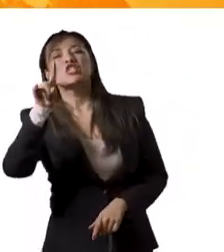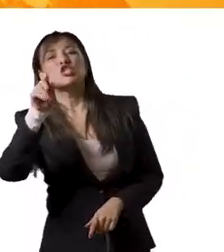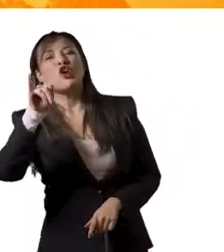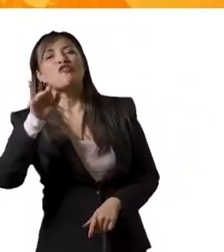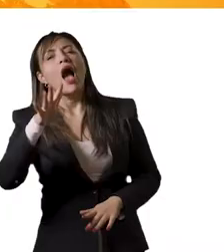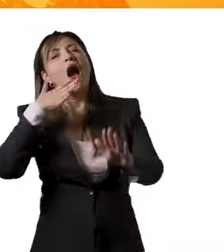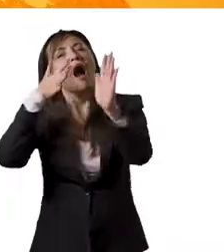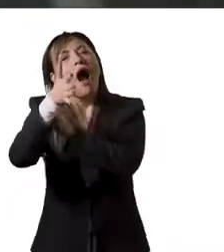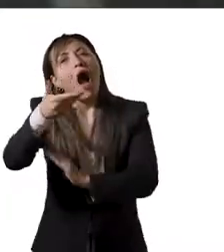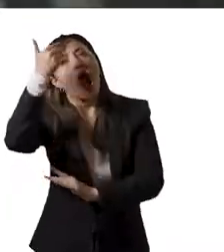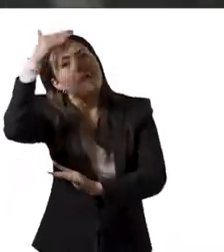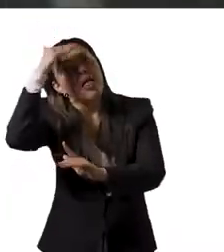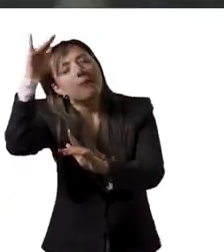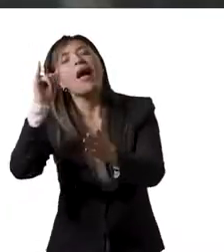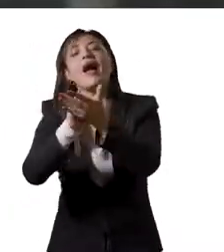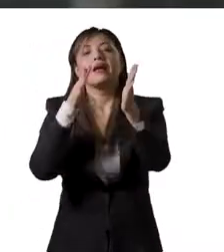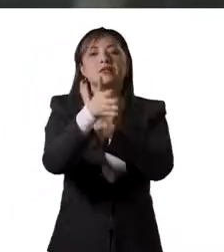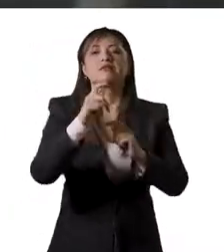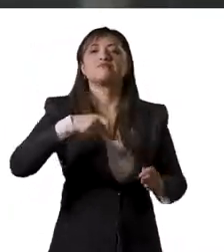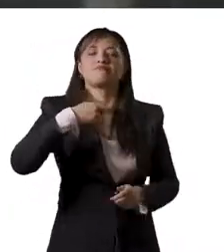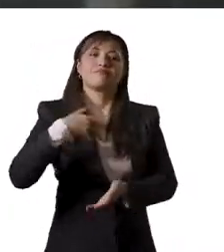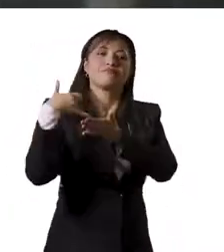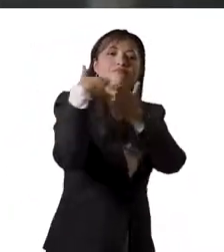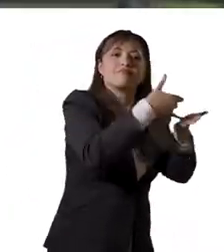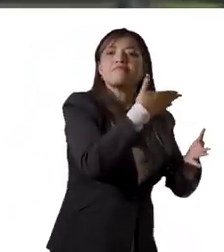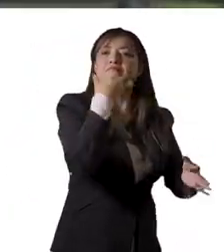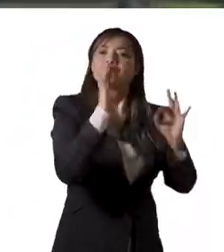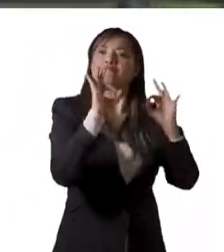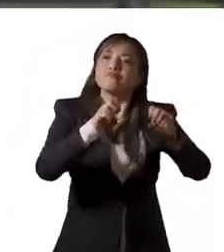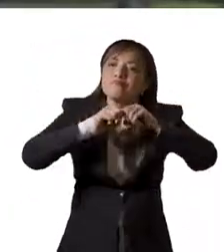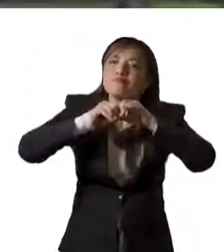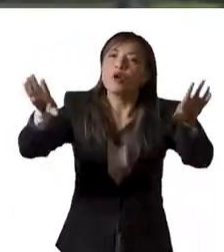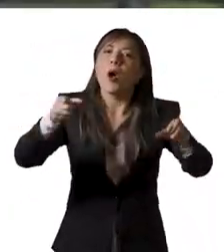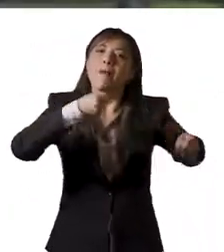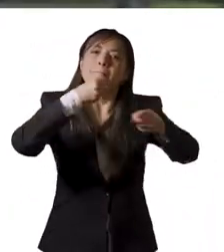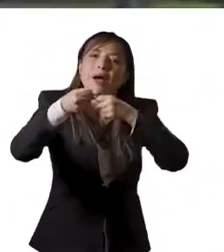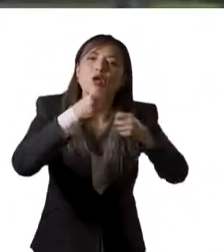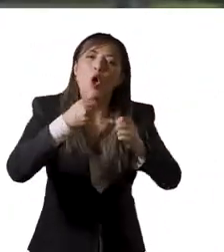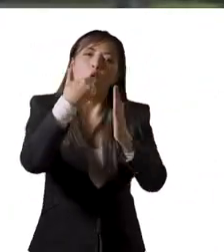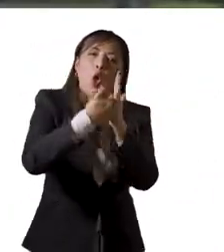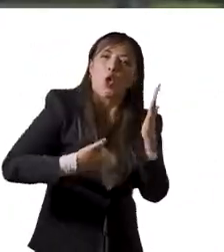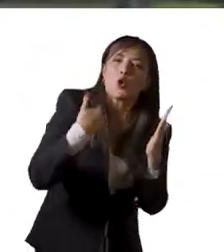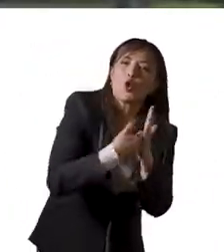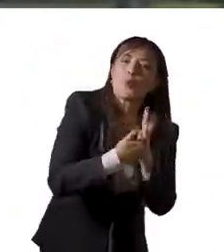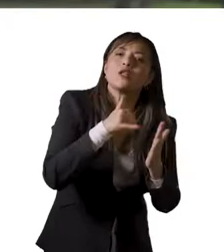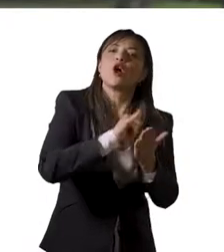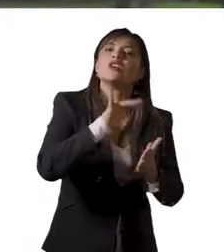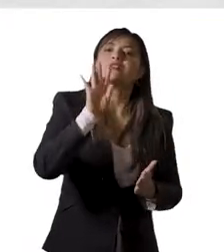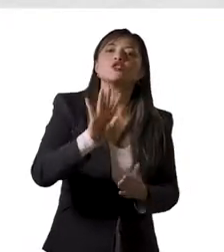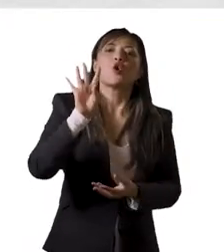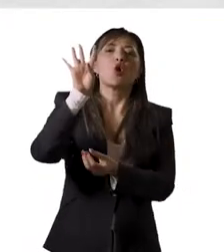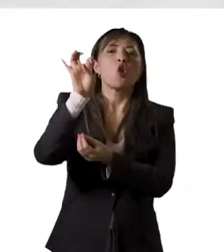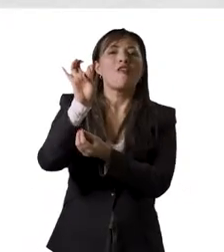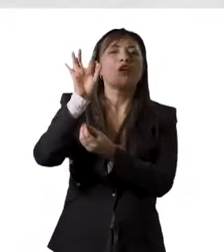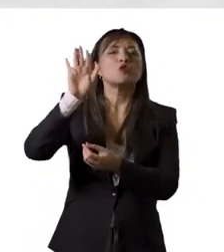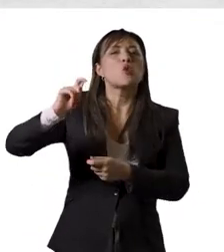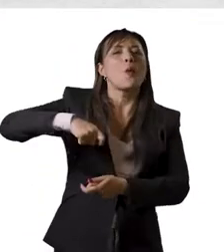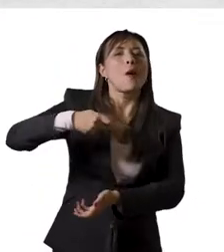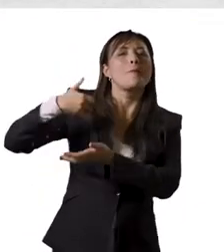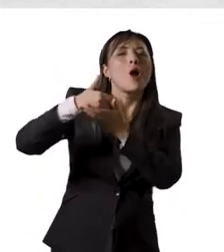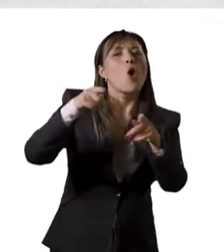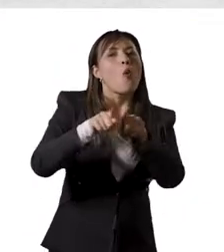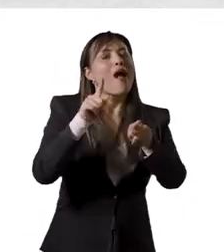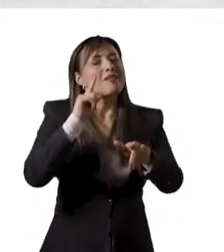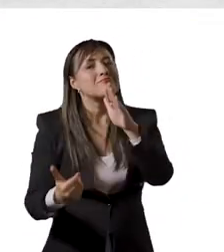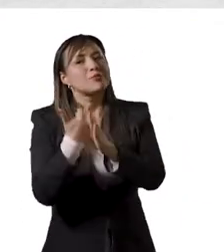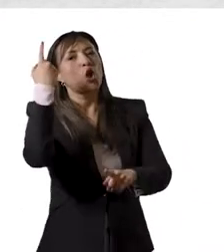sabías, resultó ganadora en la categoría Mejor Producción Micro de Divulgación Periodística Documental del noveno premio